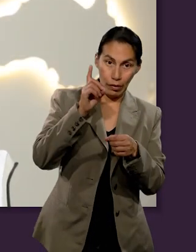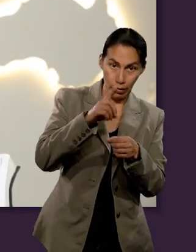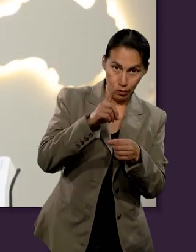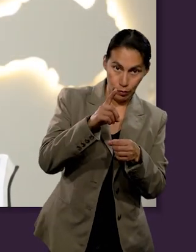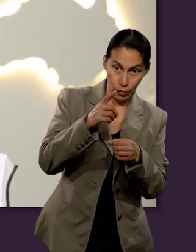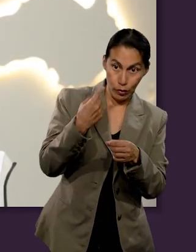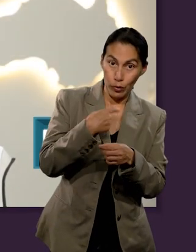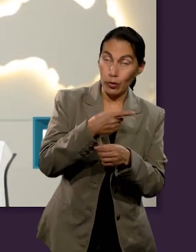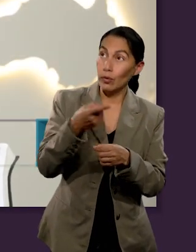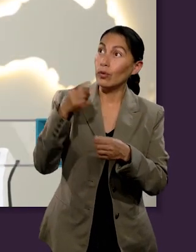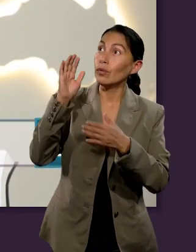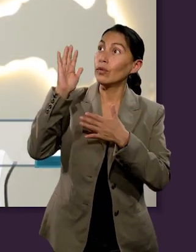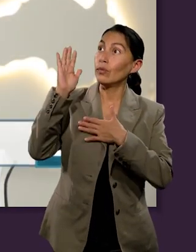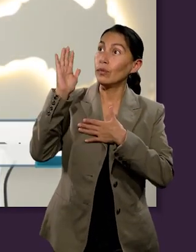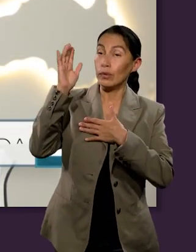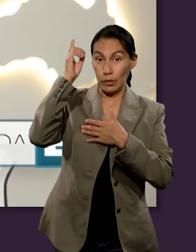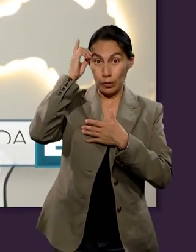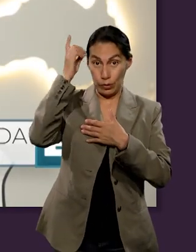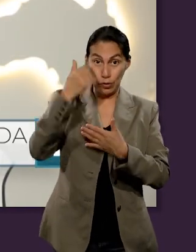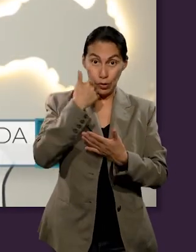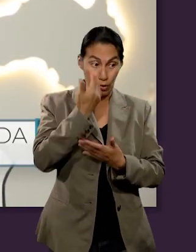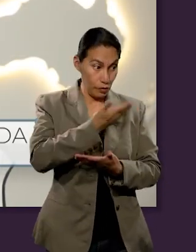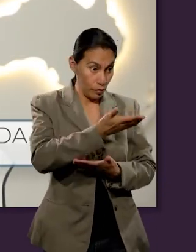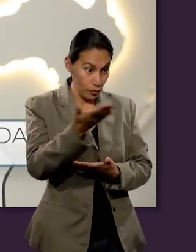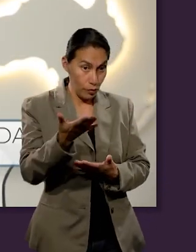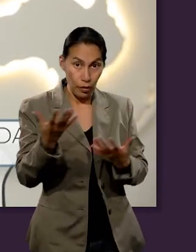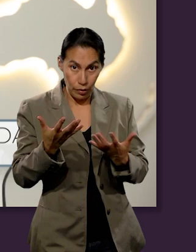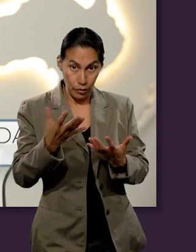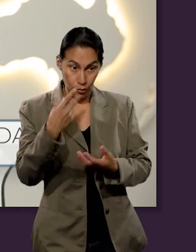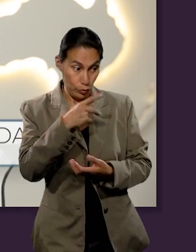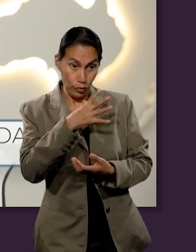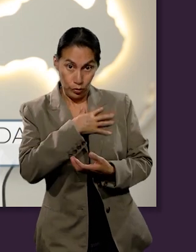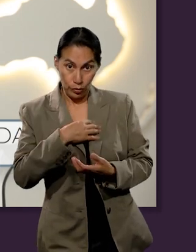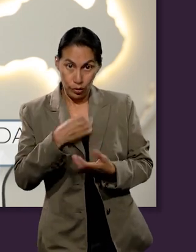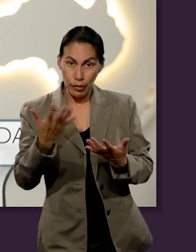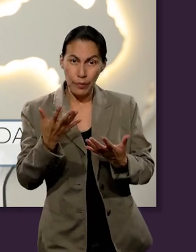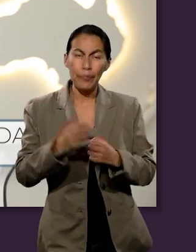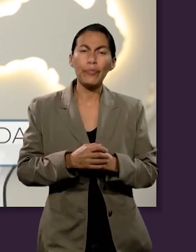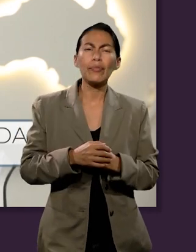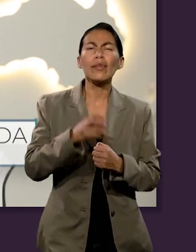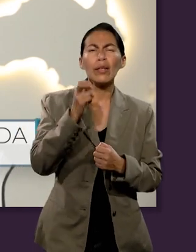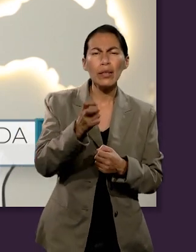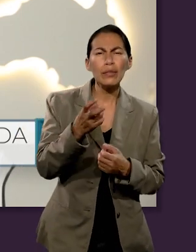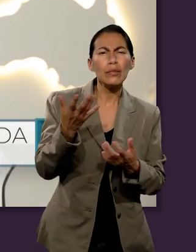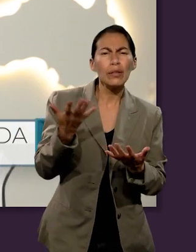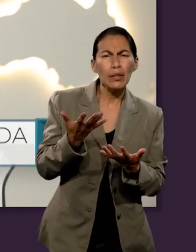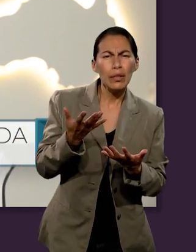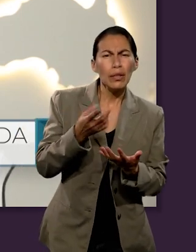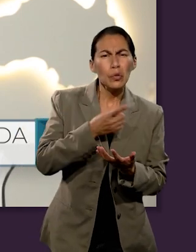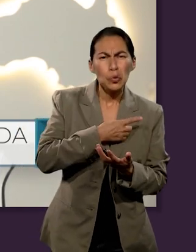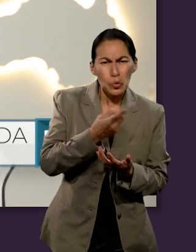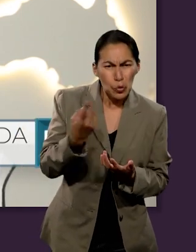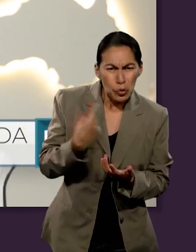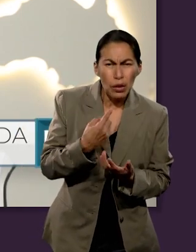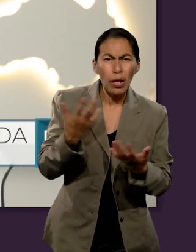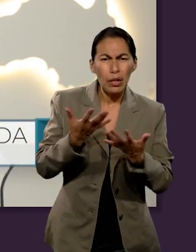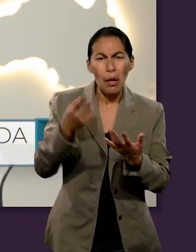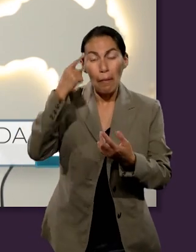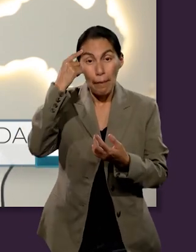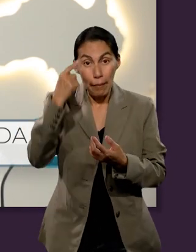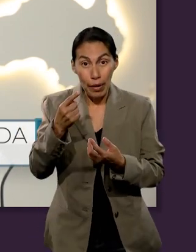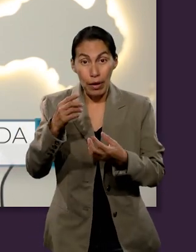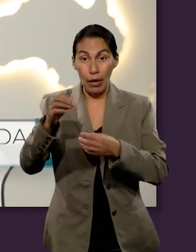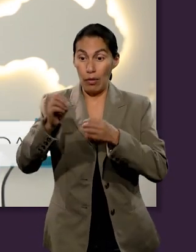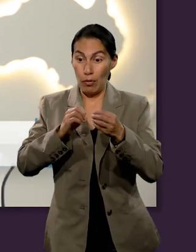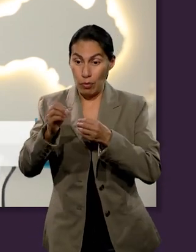Nuestros diezmos y el compromiso que el Señor espera de sus hijos tienen que fluir para el adelanto